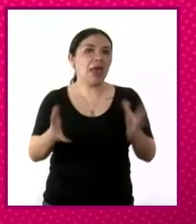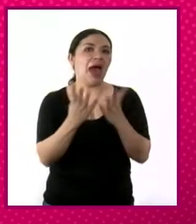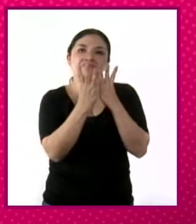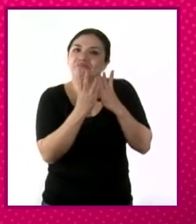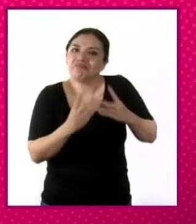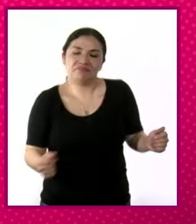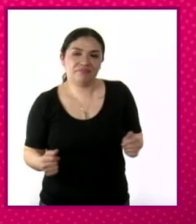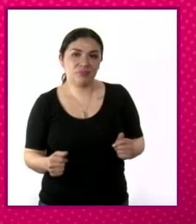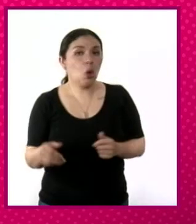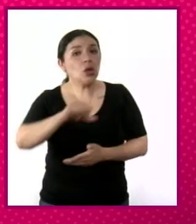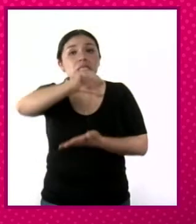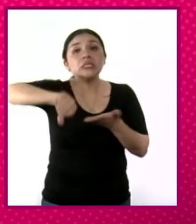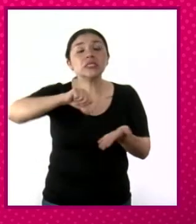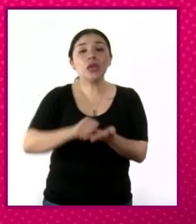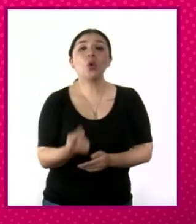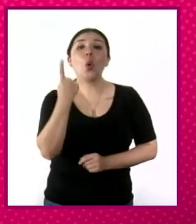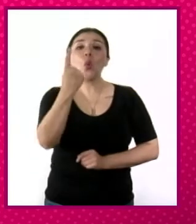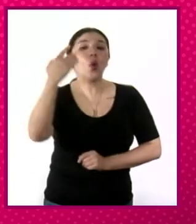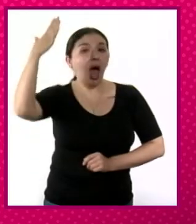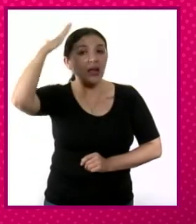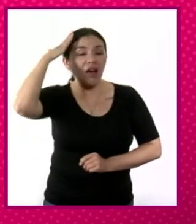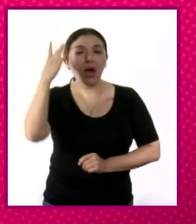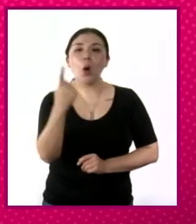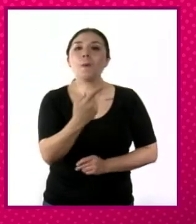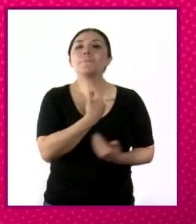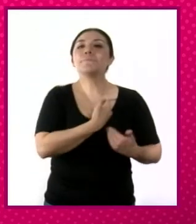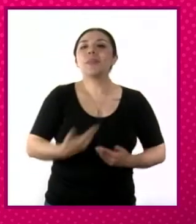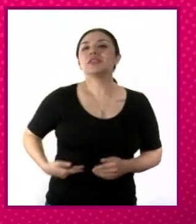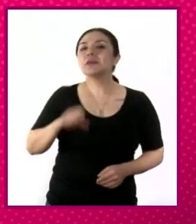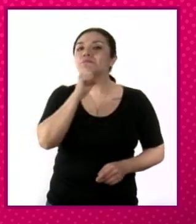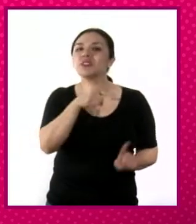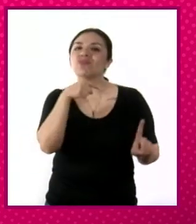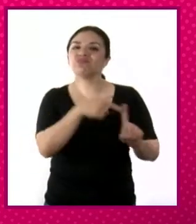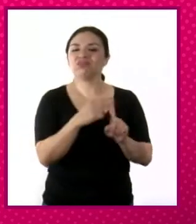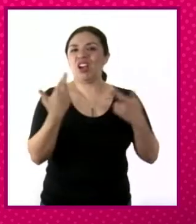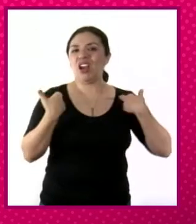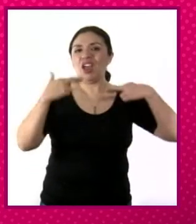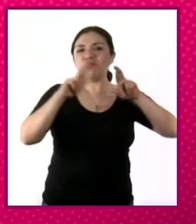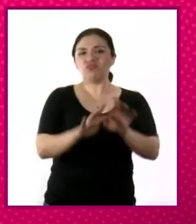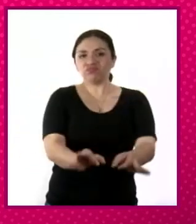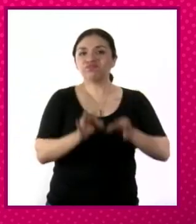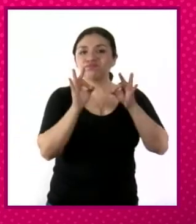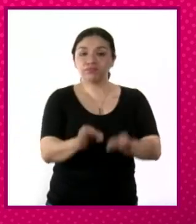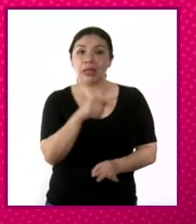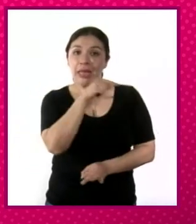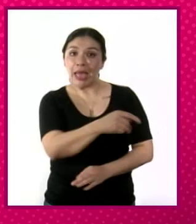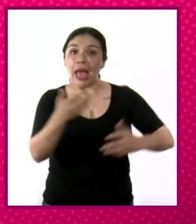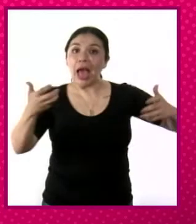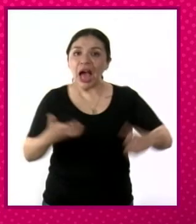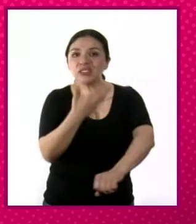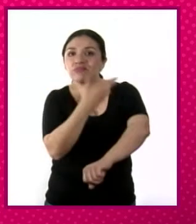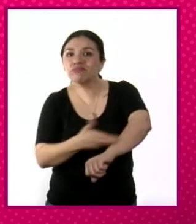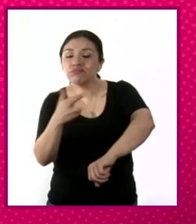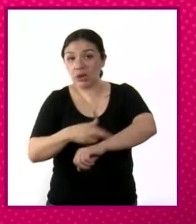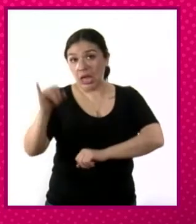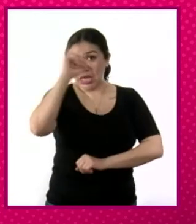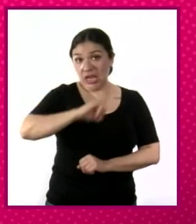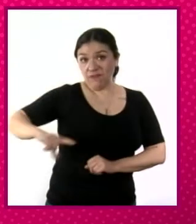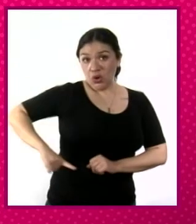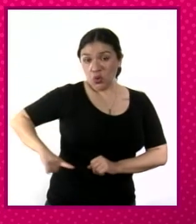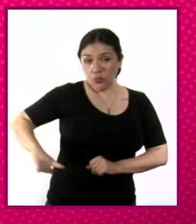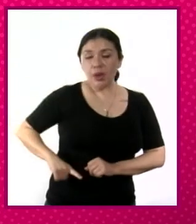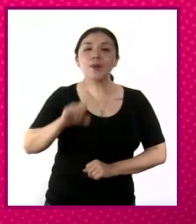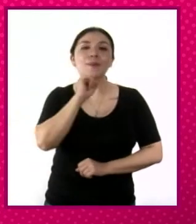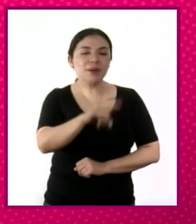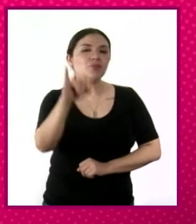desaparecen y todo se concentra en una sola persona, que es el presidente de la República, quien va a ser el jefe de Estado, pero